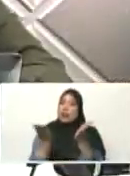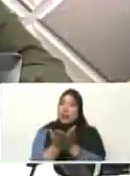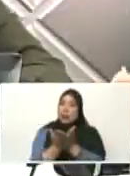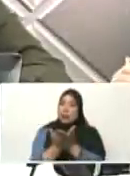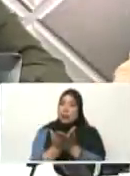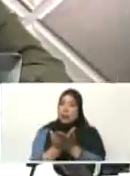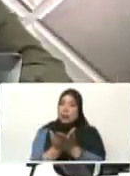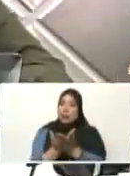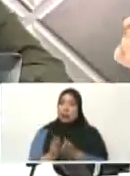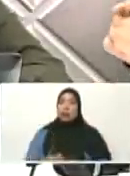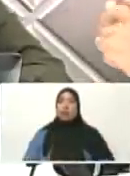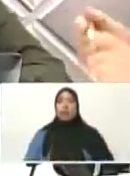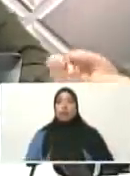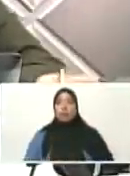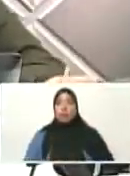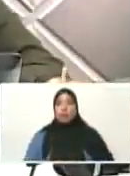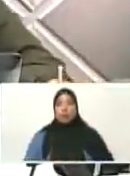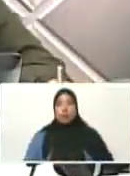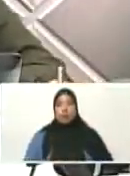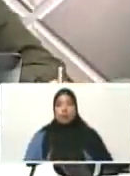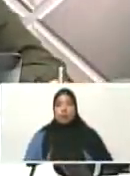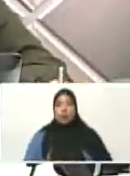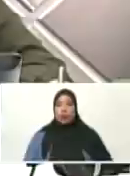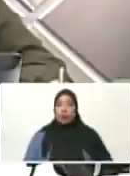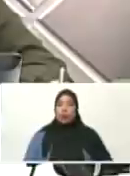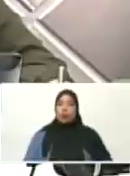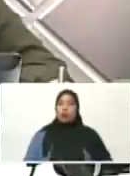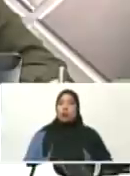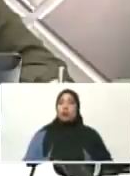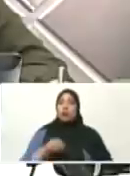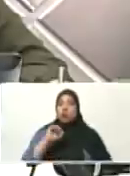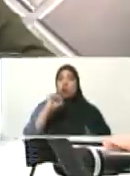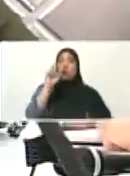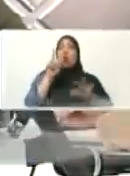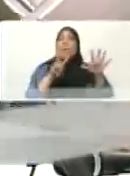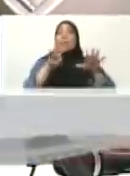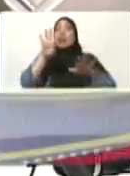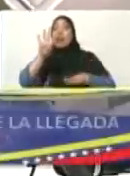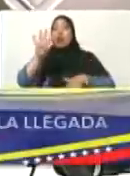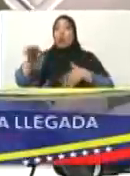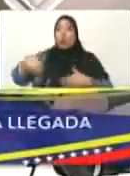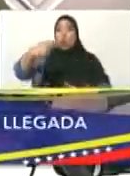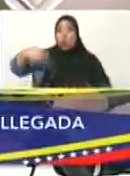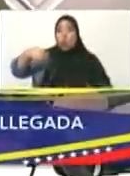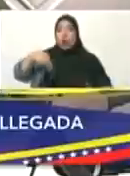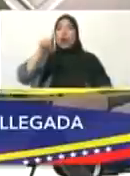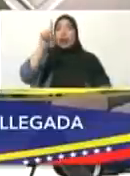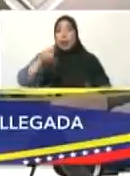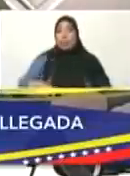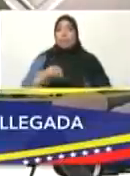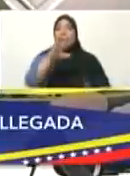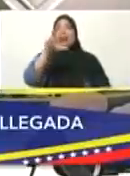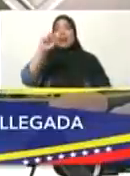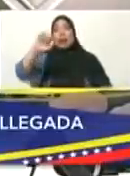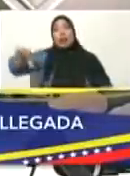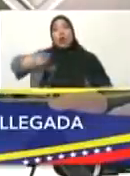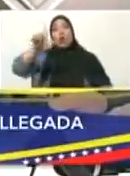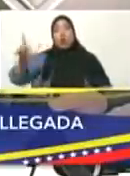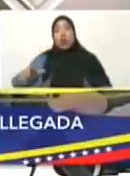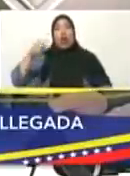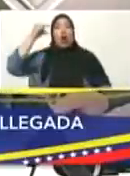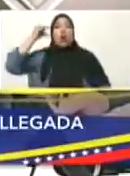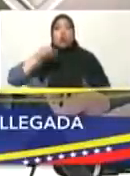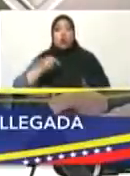Miércoles 29. Jueves 30 de junio. En los estados Sucre, Anzuategui,